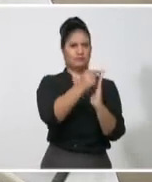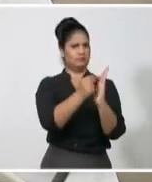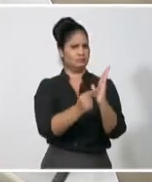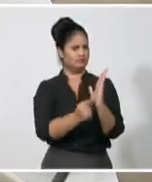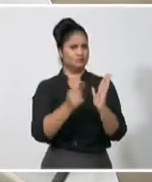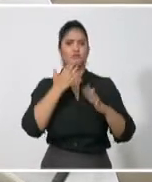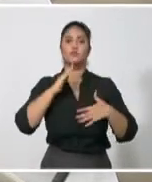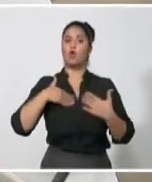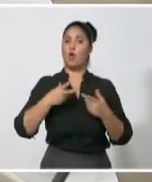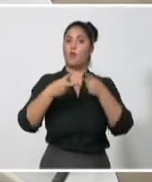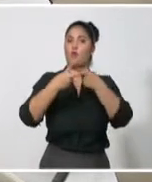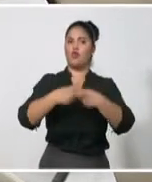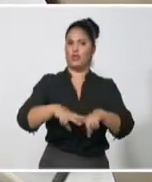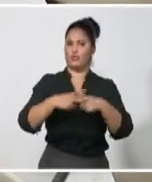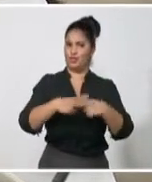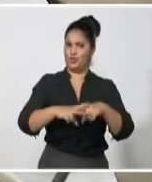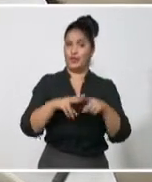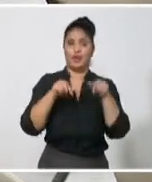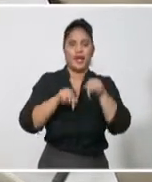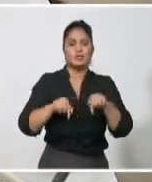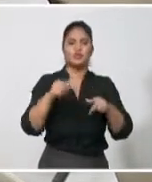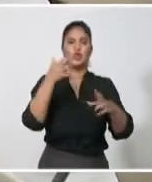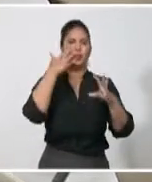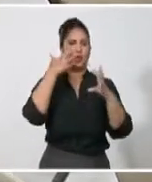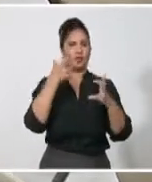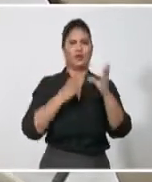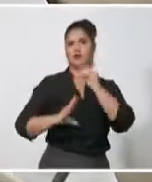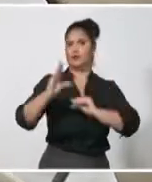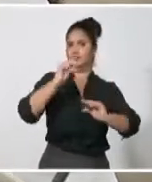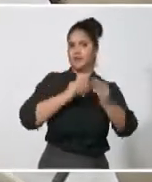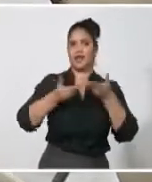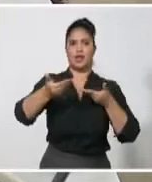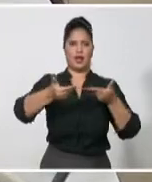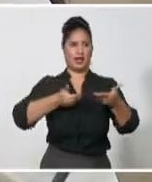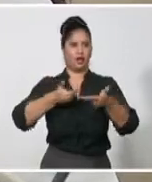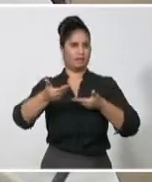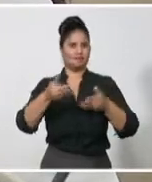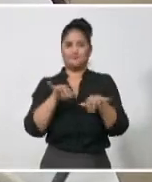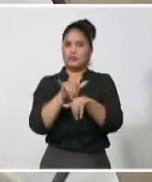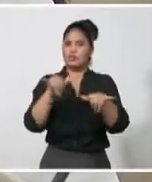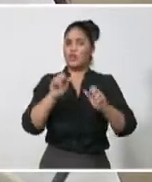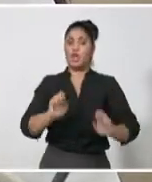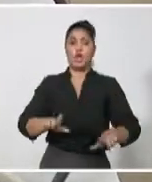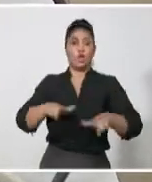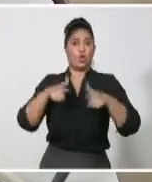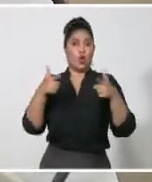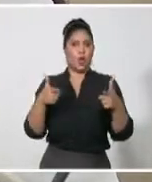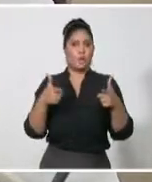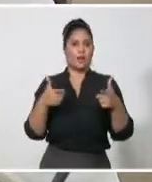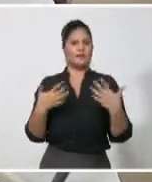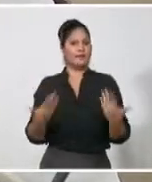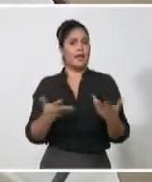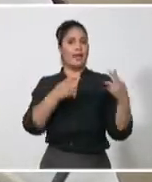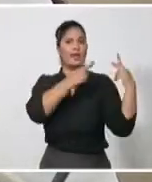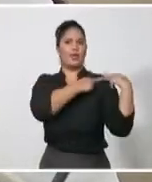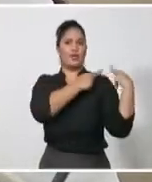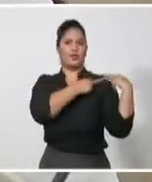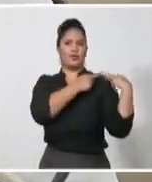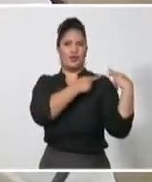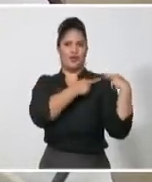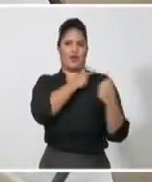exigentes. Principalmente en el cumplimiento de las funciones de nuestros militantes, de nosotros como